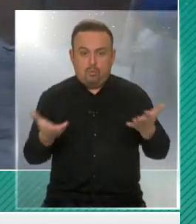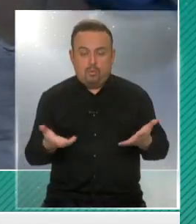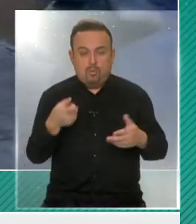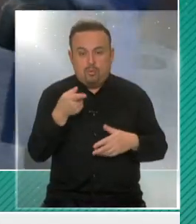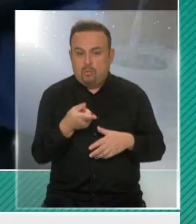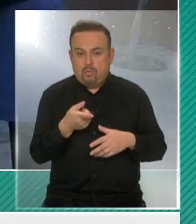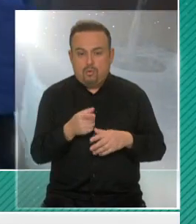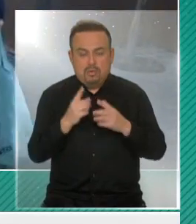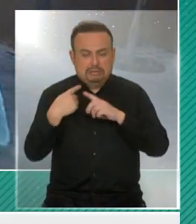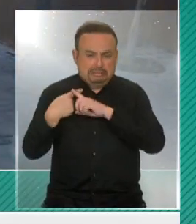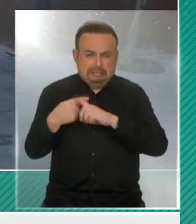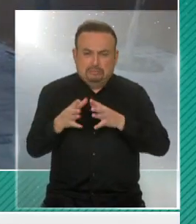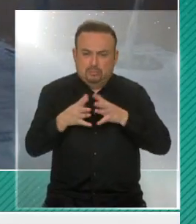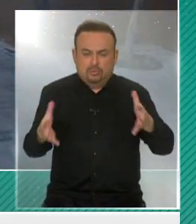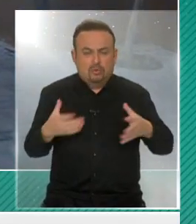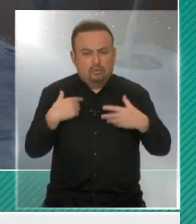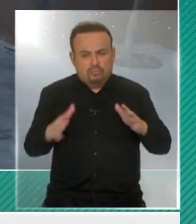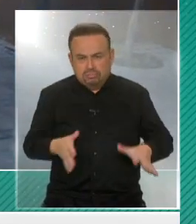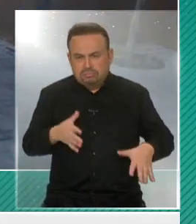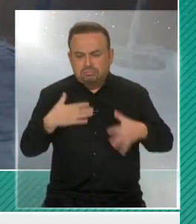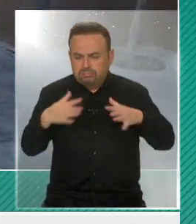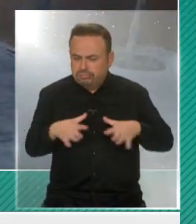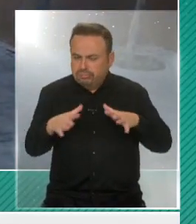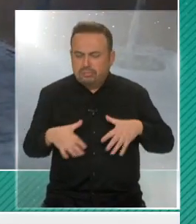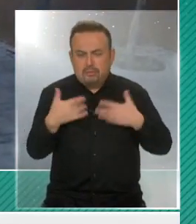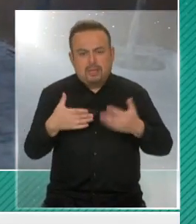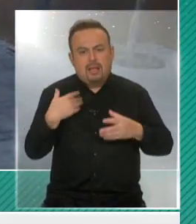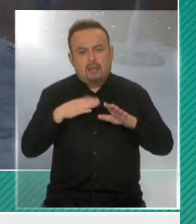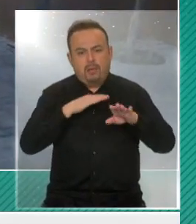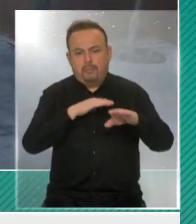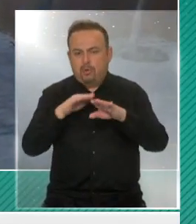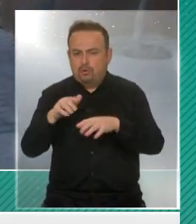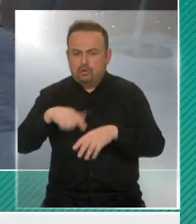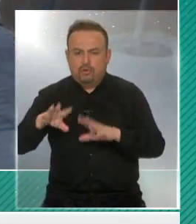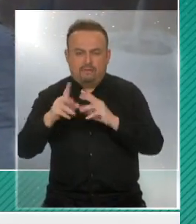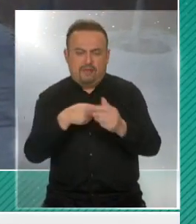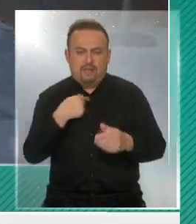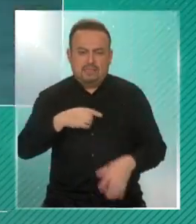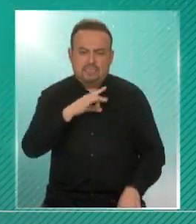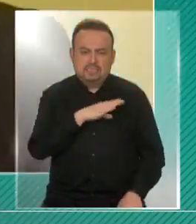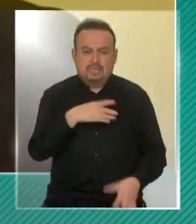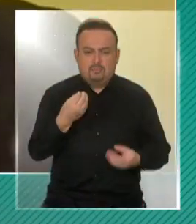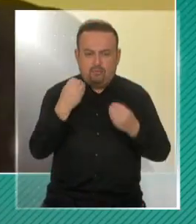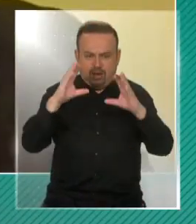este es un esfuerzo grande, pero estamos haciendo todo lo que está a nuestro alcance para apoyar a todas las familias en nuestro país. Muy buenas noches.